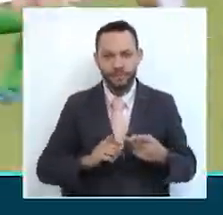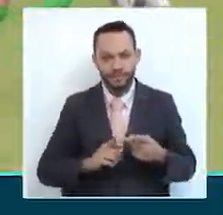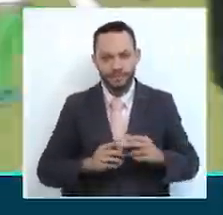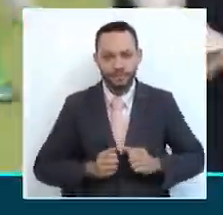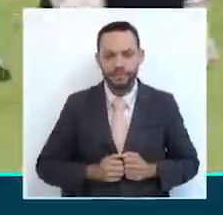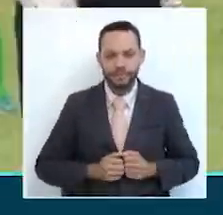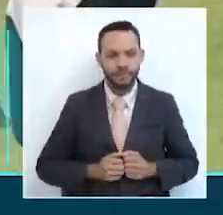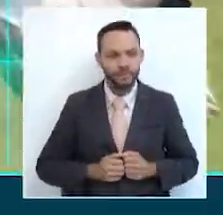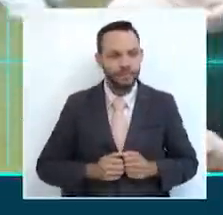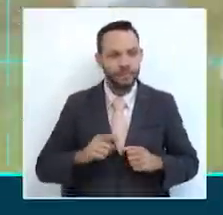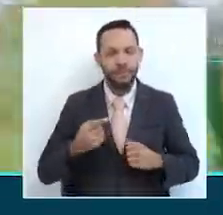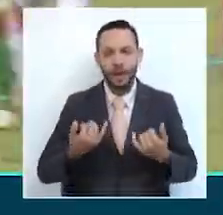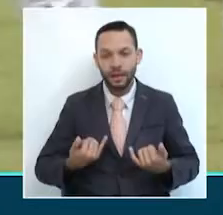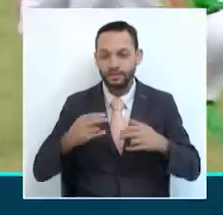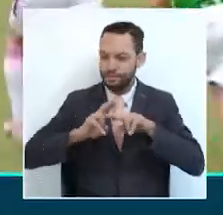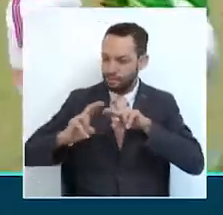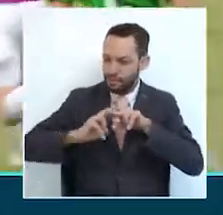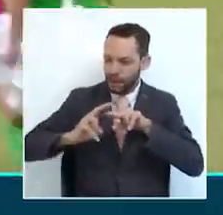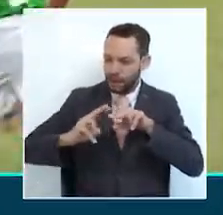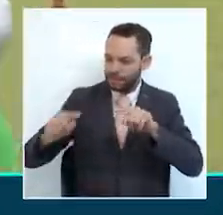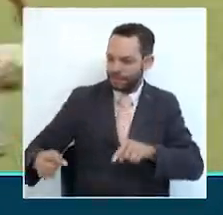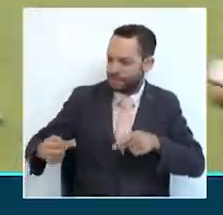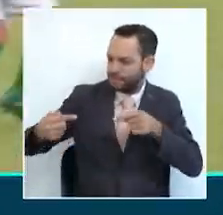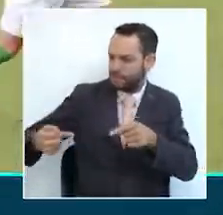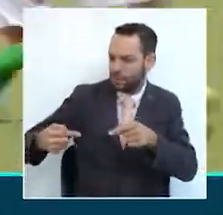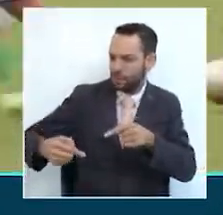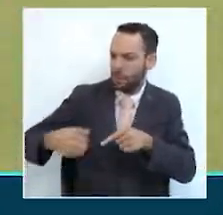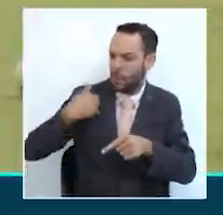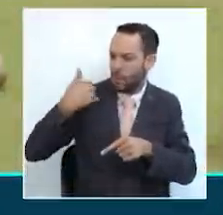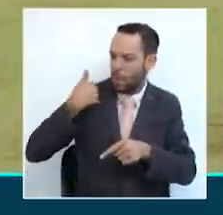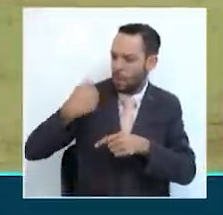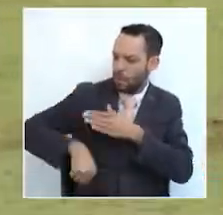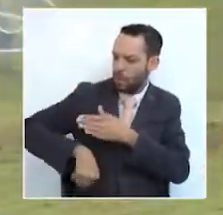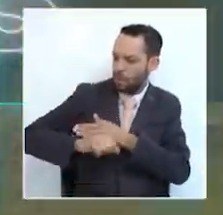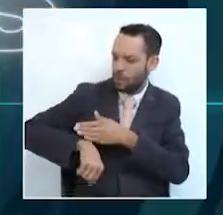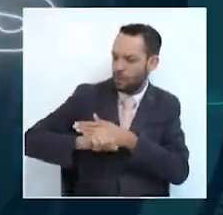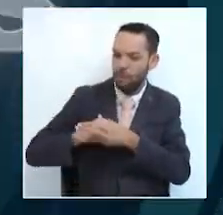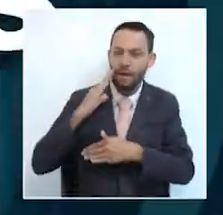Se juega en Manizales Campeonato Nacional Prejuvenil de Fútbol Femenino.